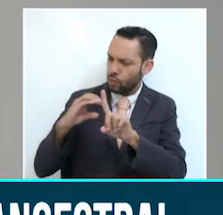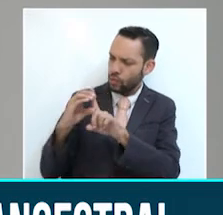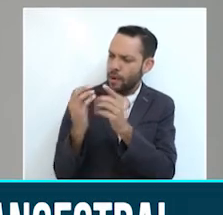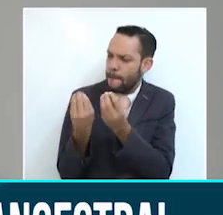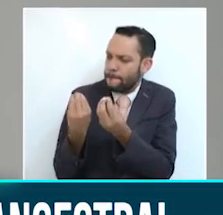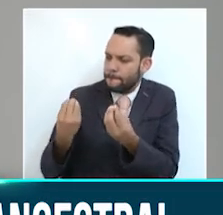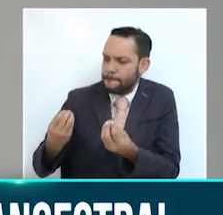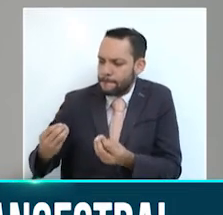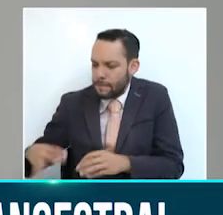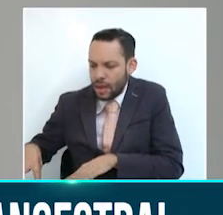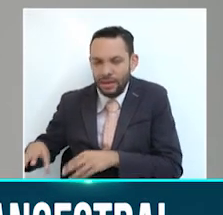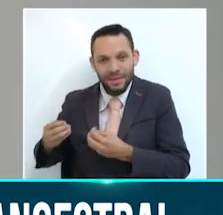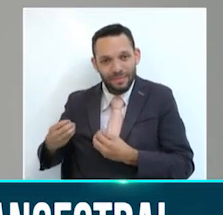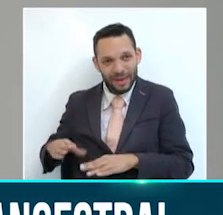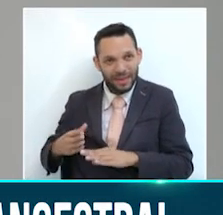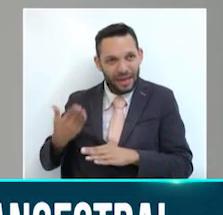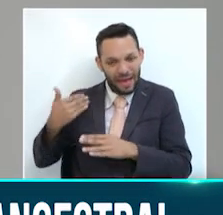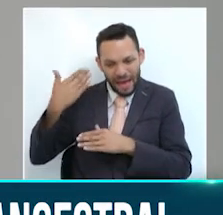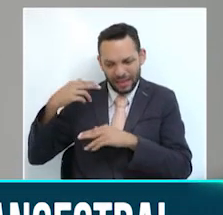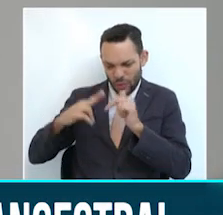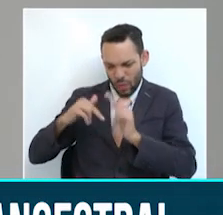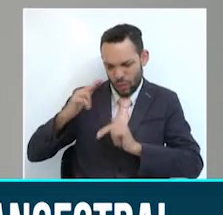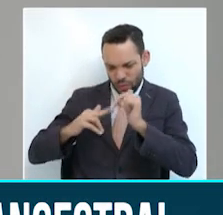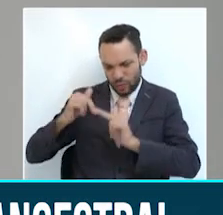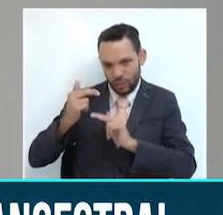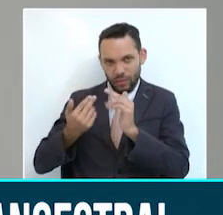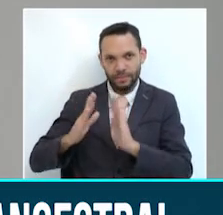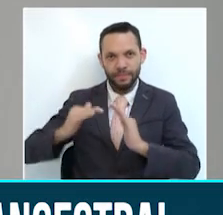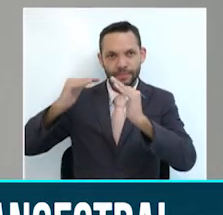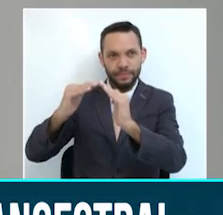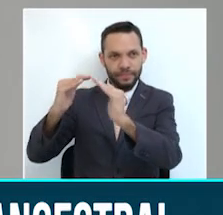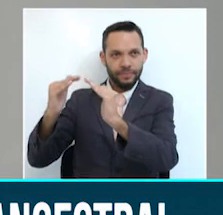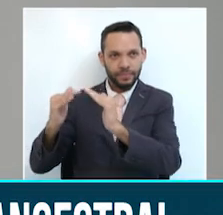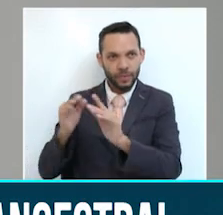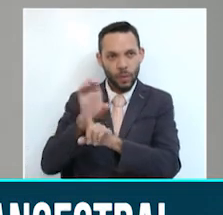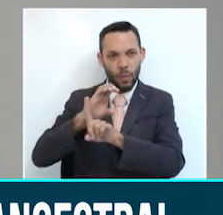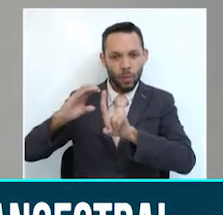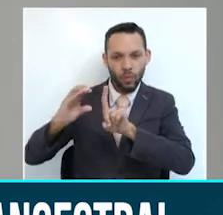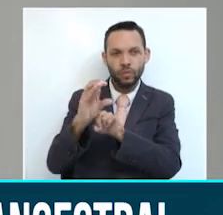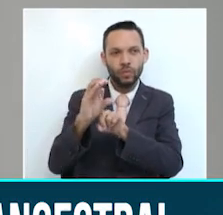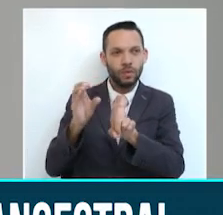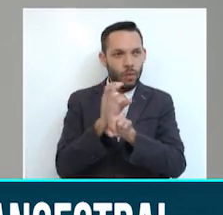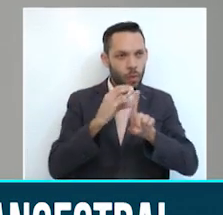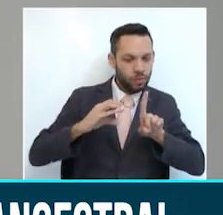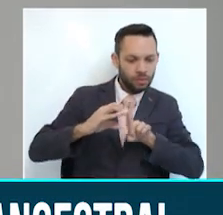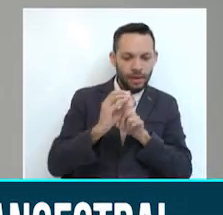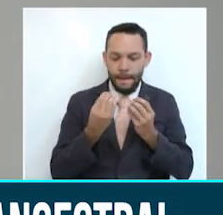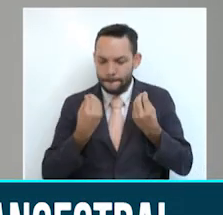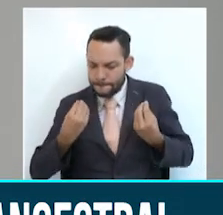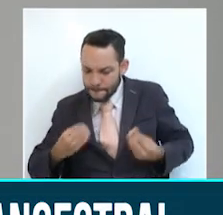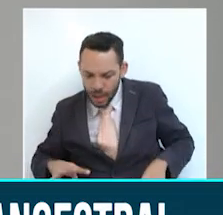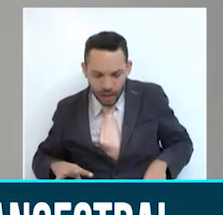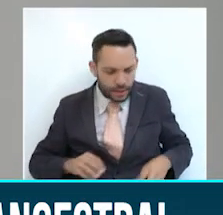viviendas de interés cultural que son hechas en bareque de negros y cafetero y que están perdiéndose de manera acelerada.